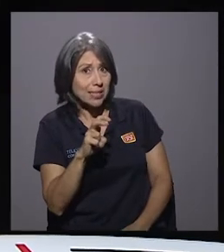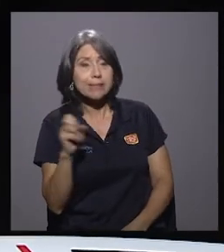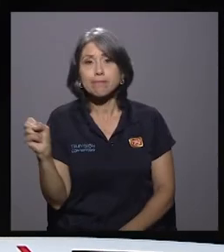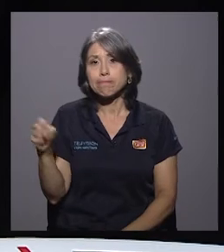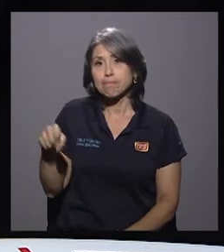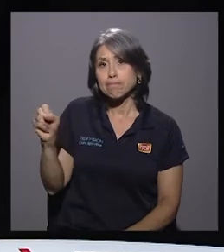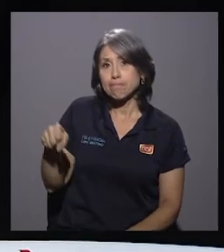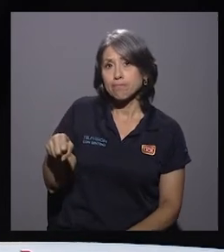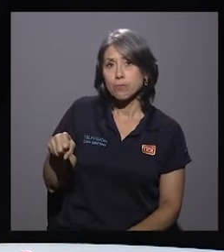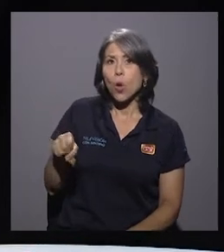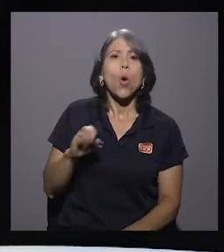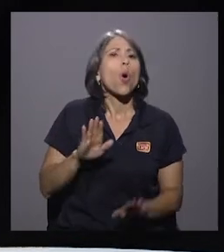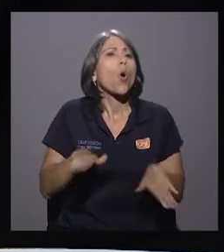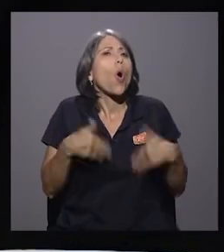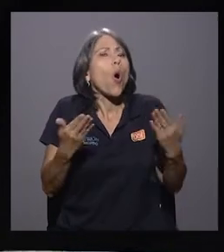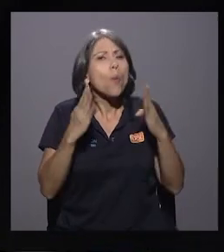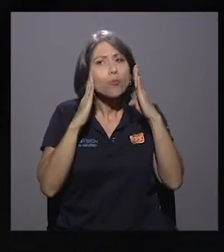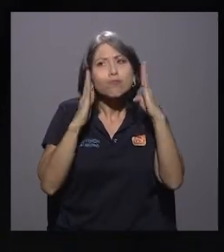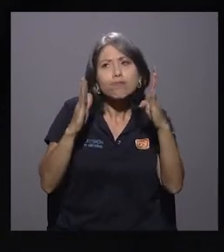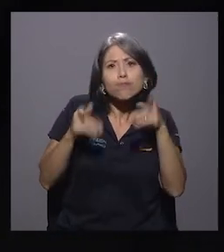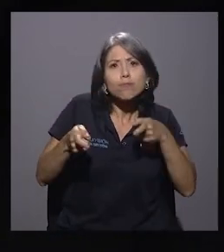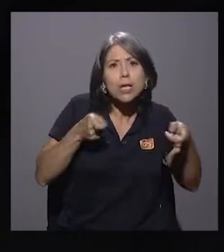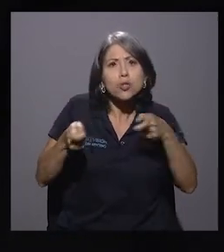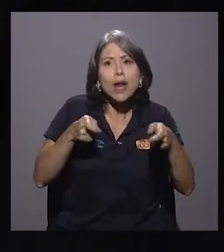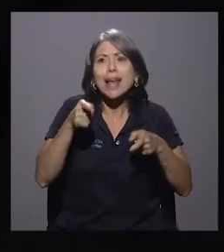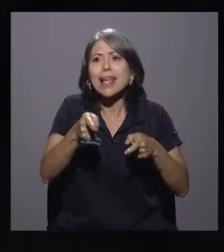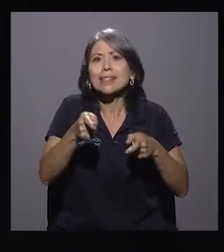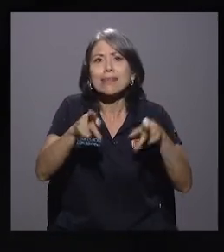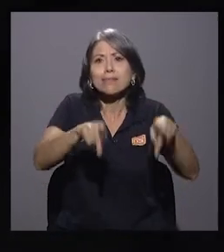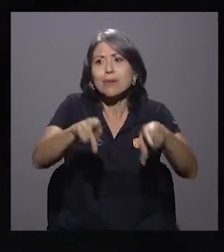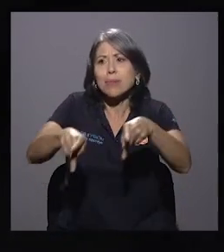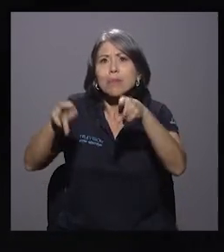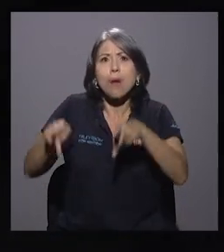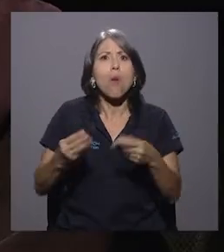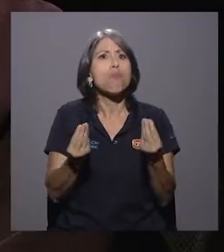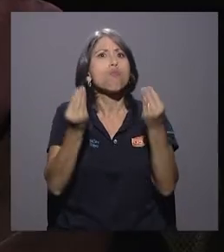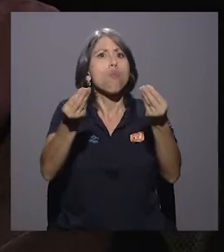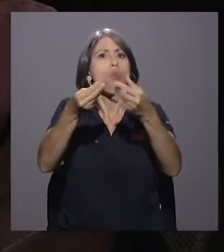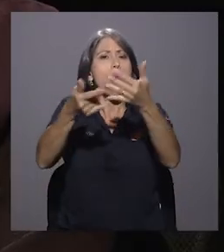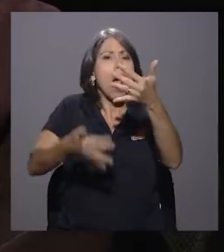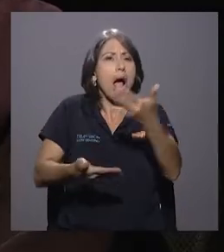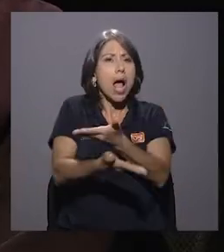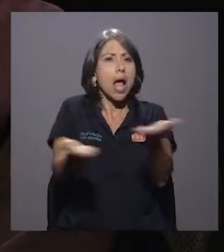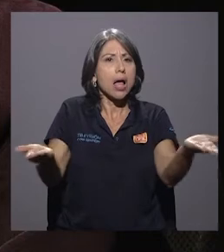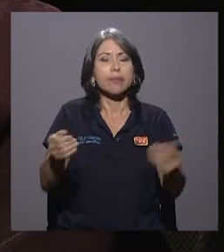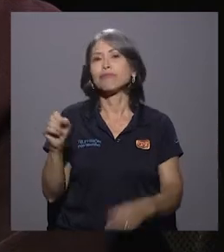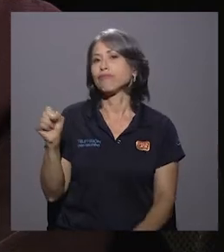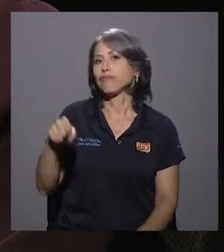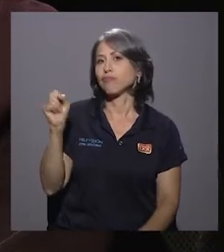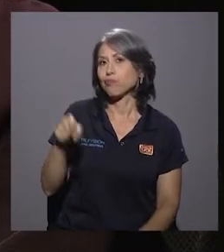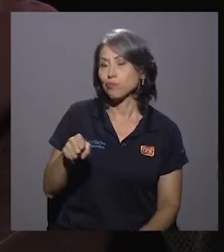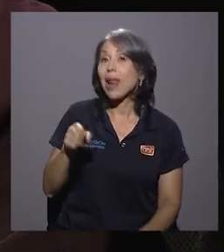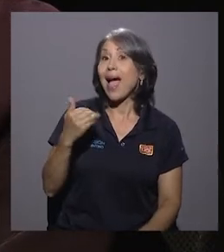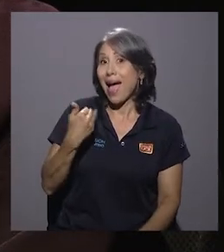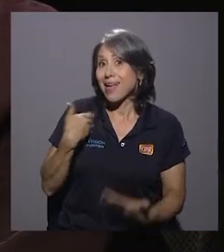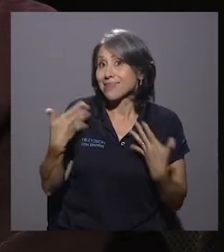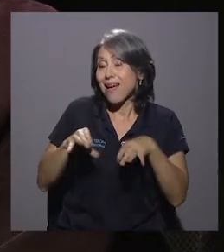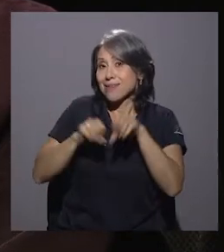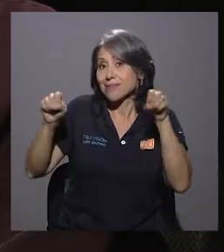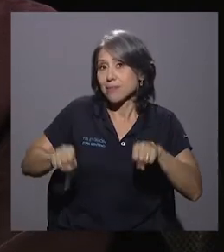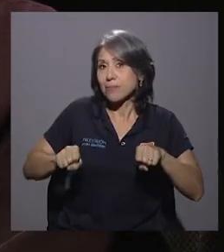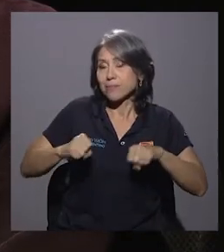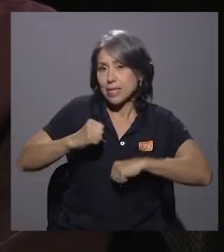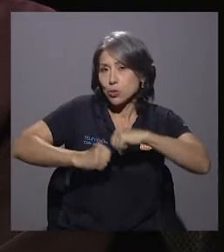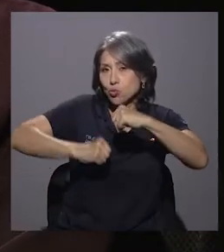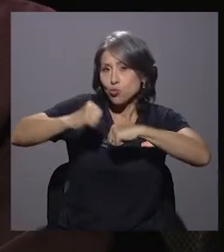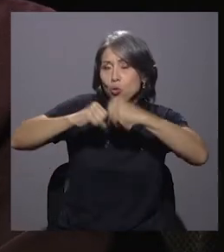¿Cómo gestionar ese recurso humano? Usted tiene de frente a una gran cantidad de personas. Sí, bueno, hay una estructura que ya está establecida en el